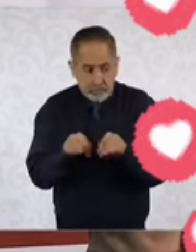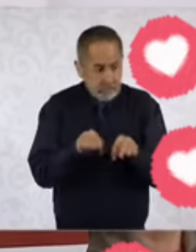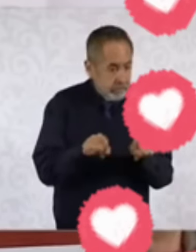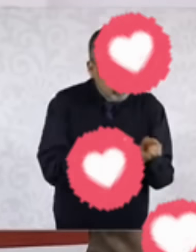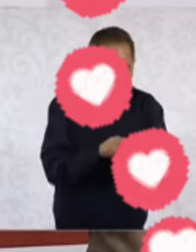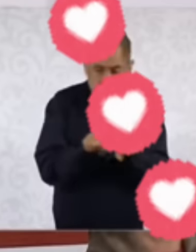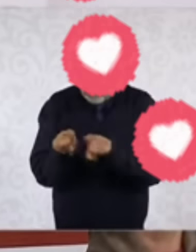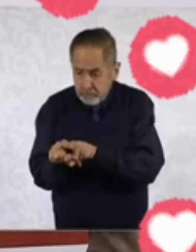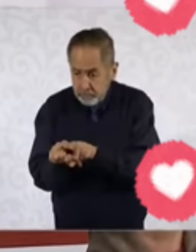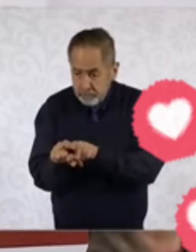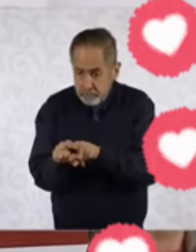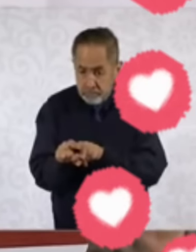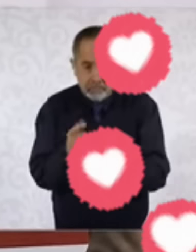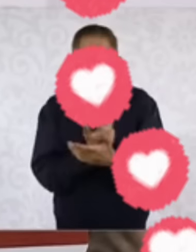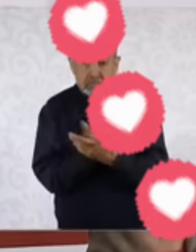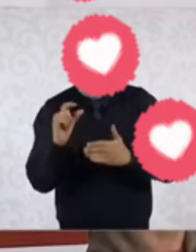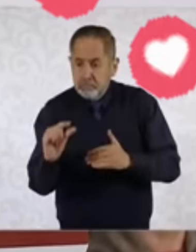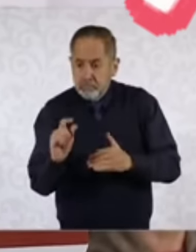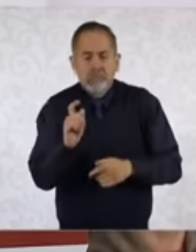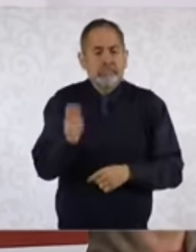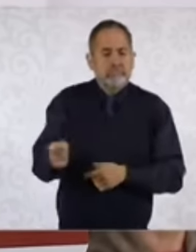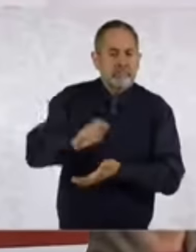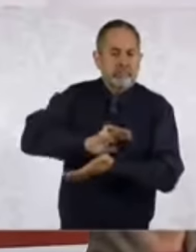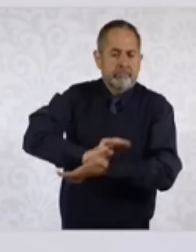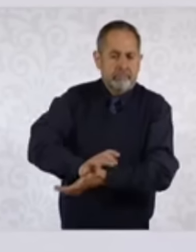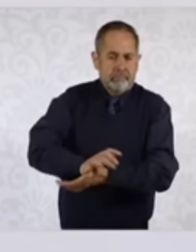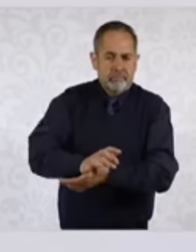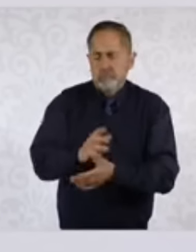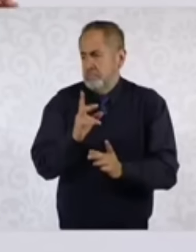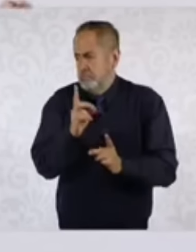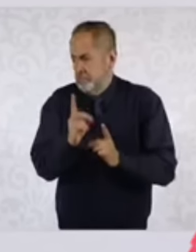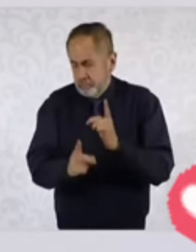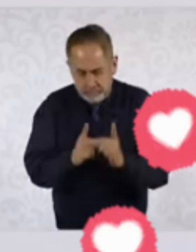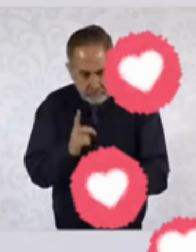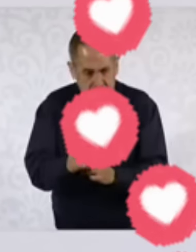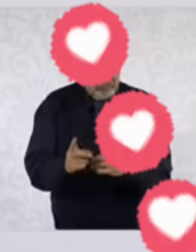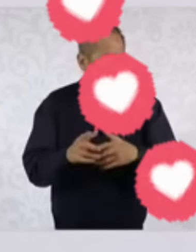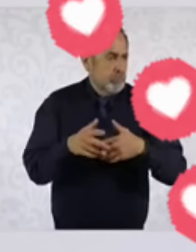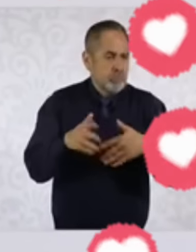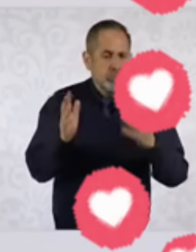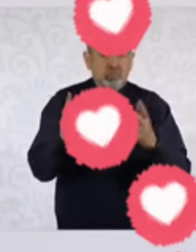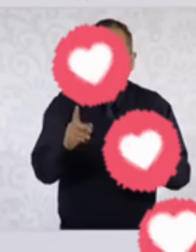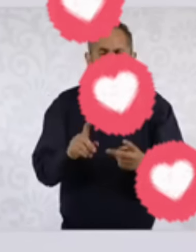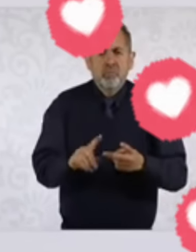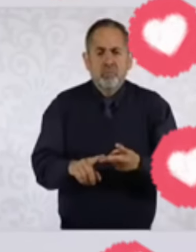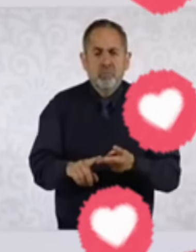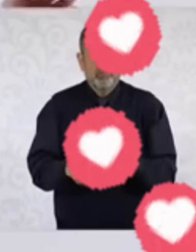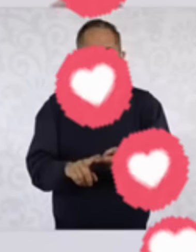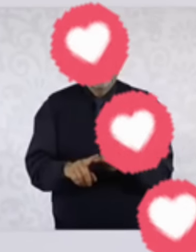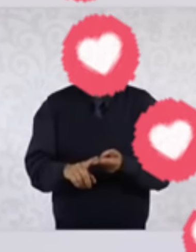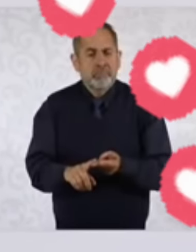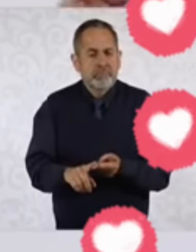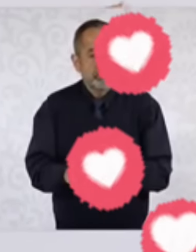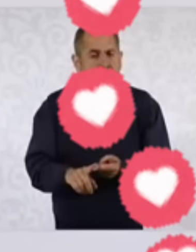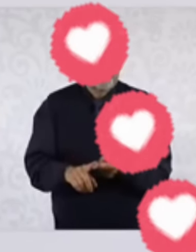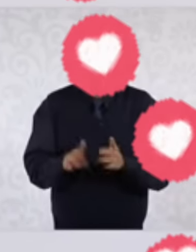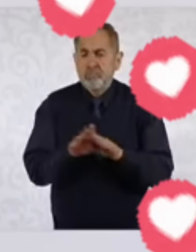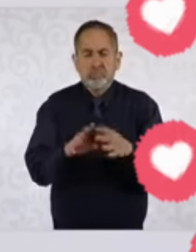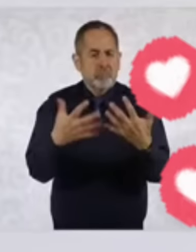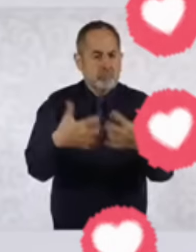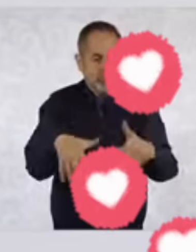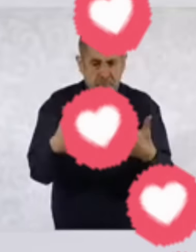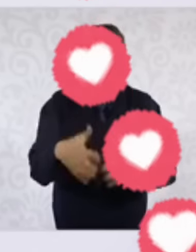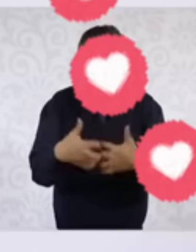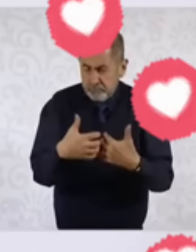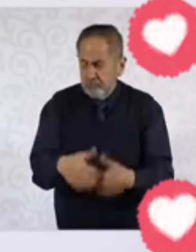discriminación. sea en el deporte, sea en una fábrica,